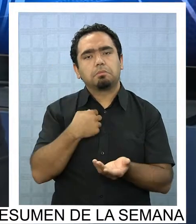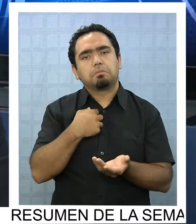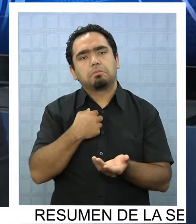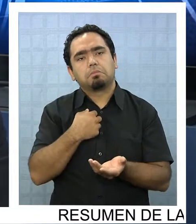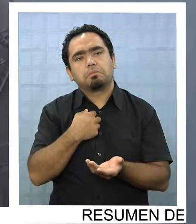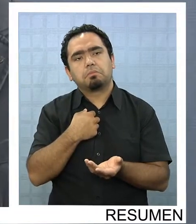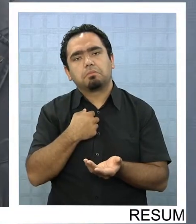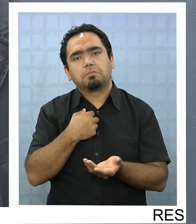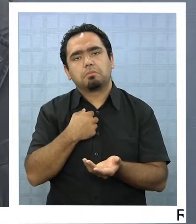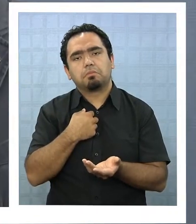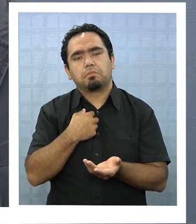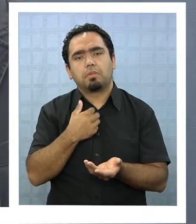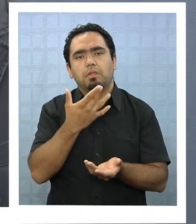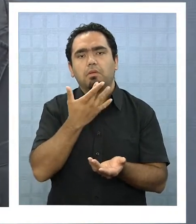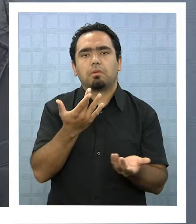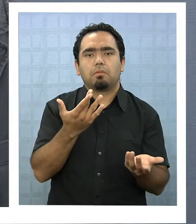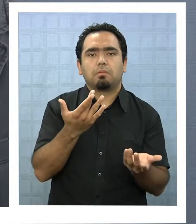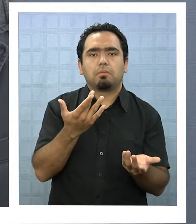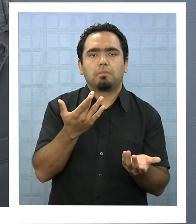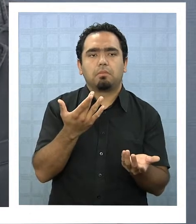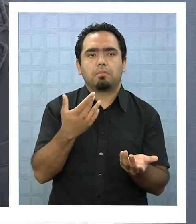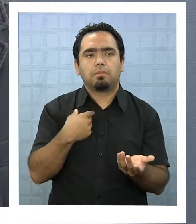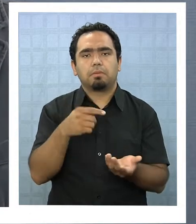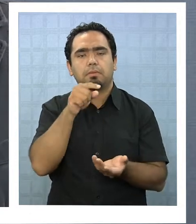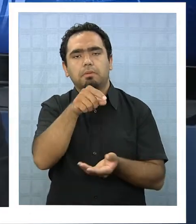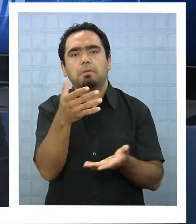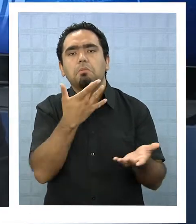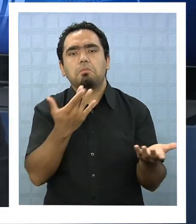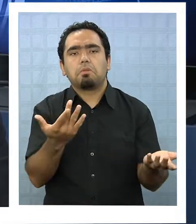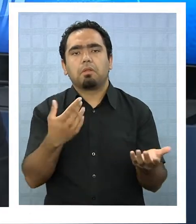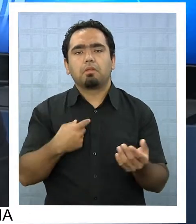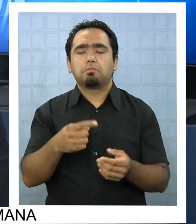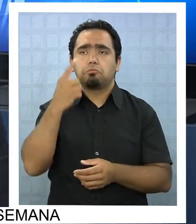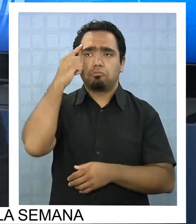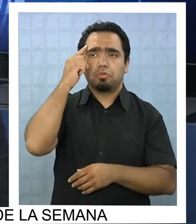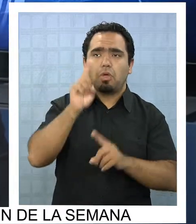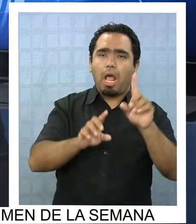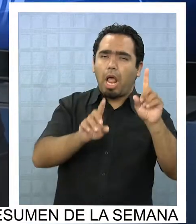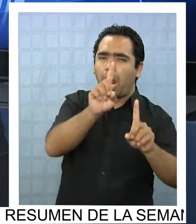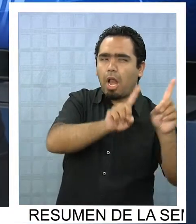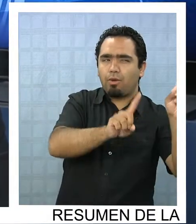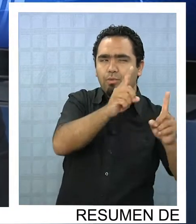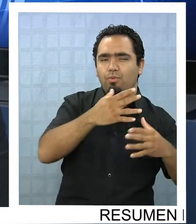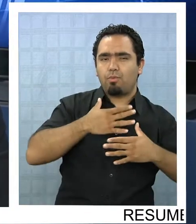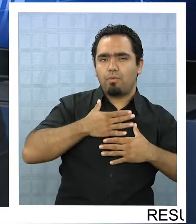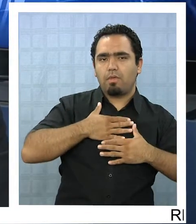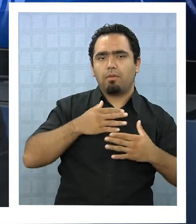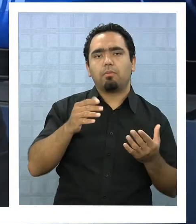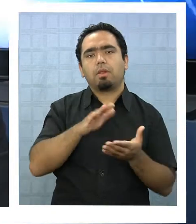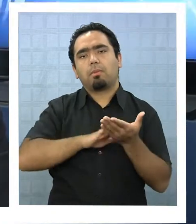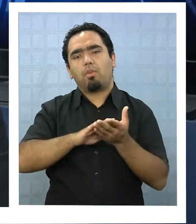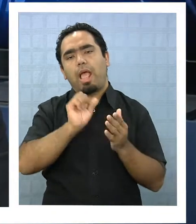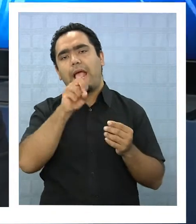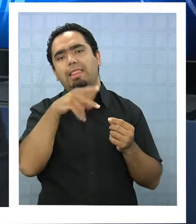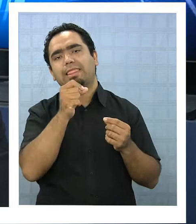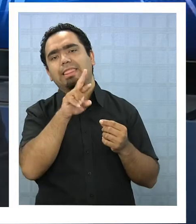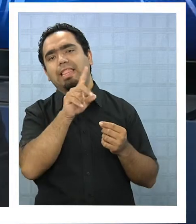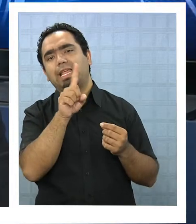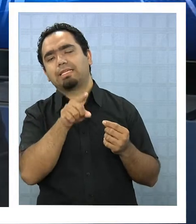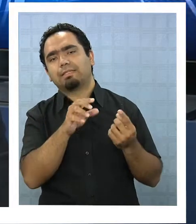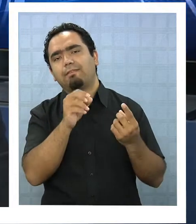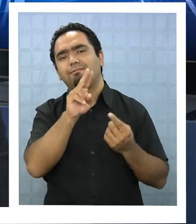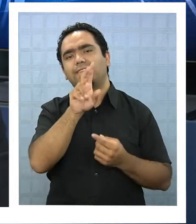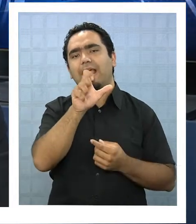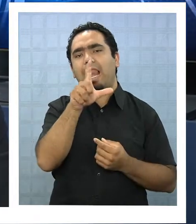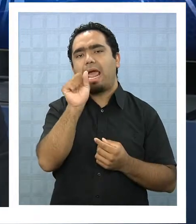¿le tienen miedo a los disensos? yo creo que algunos le tienen miedo al cambio yo creo que Andrés Velasco fue ministro de Hacienda fue vicepresidente de Chile